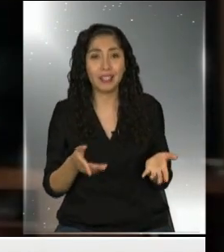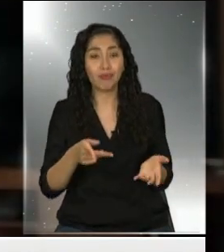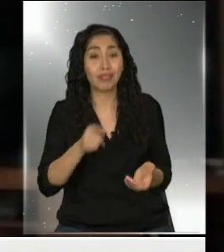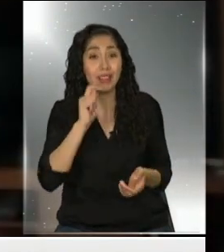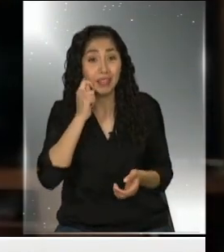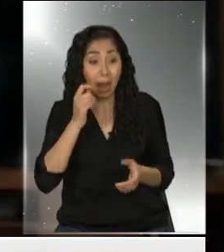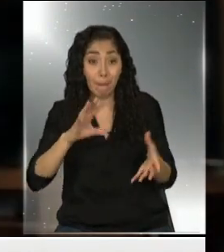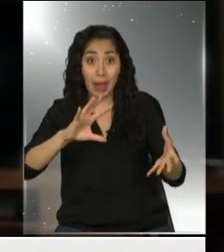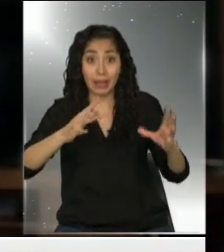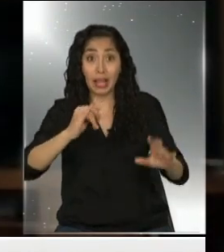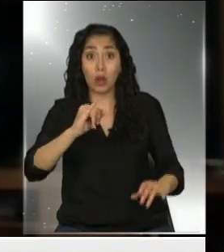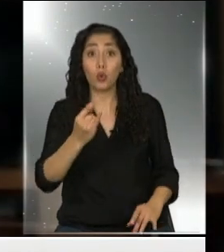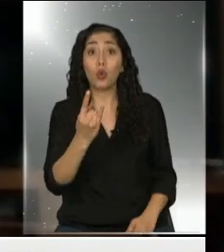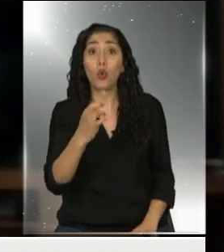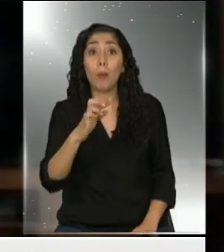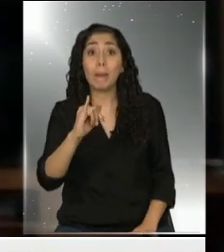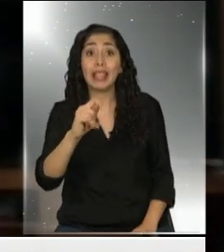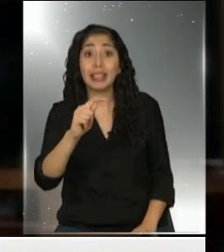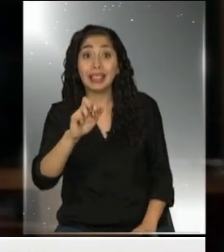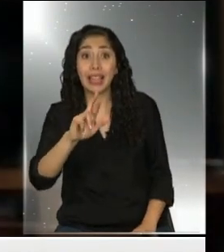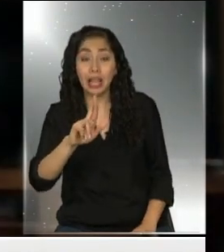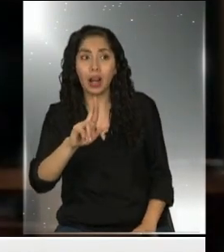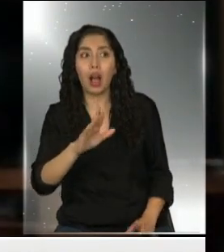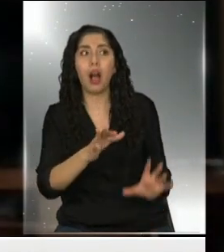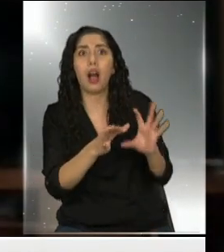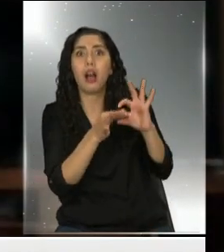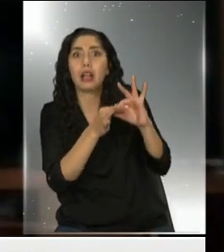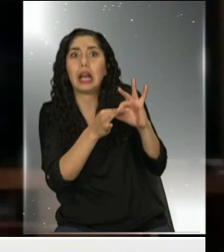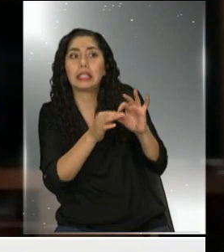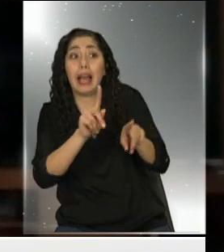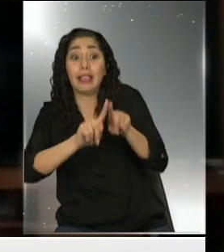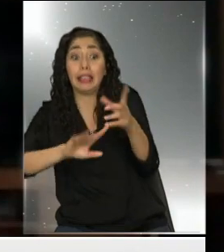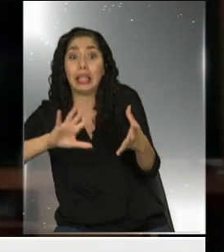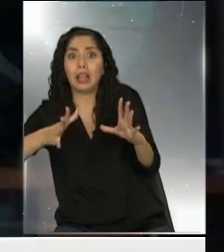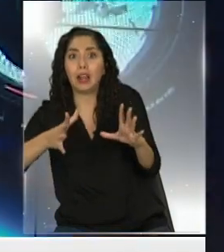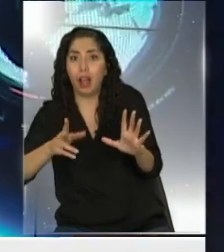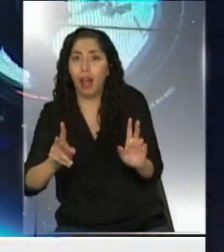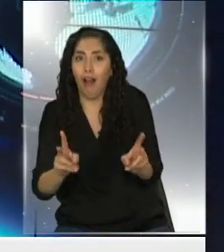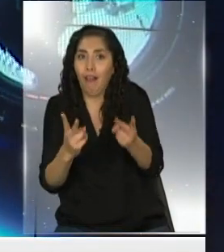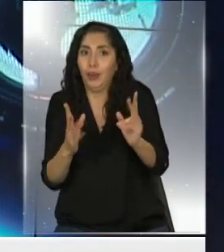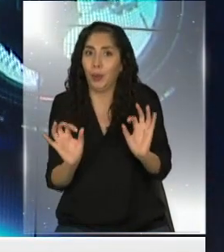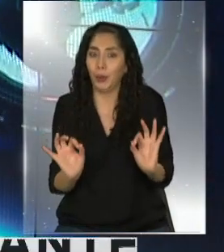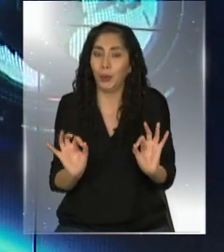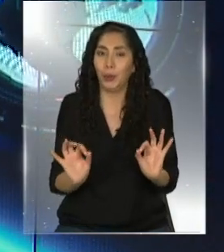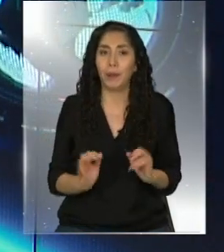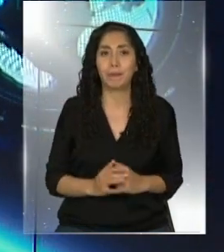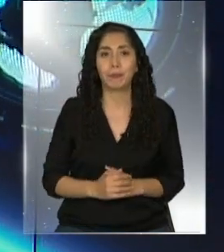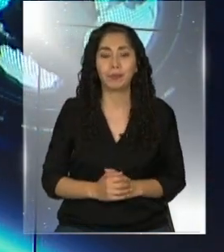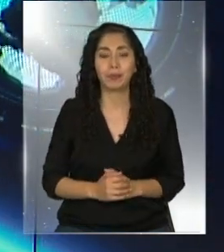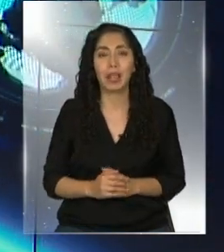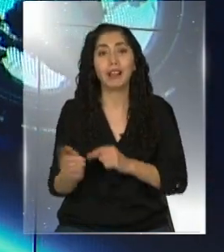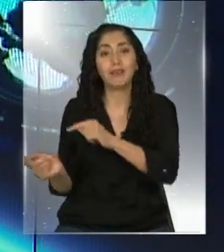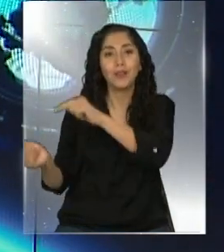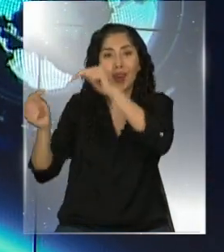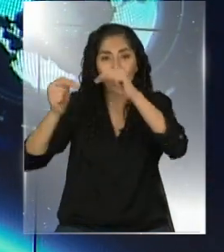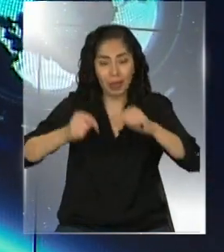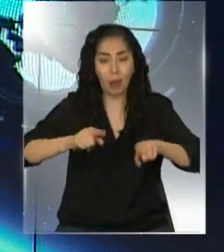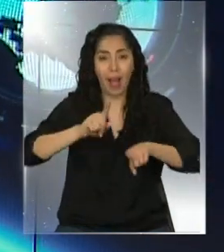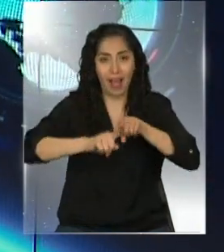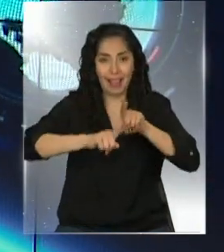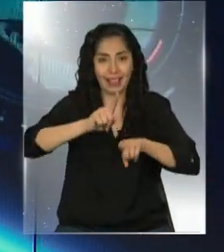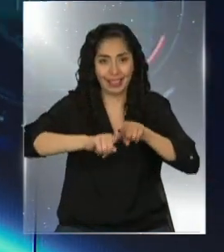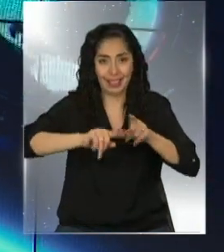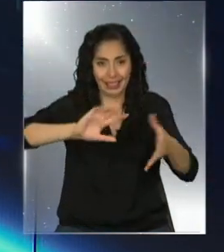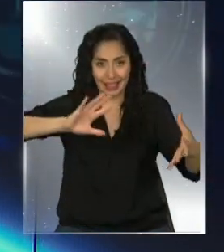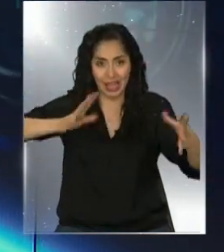Júpiter sería una de las razones por las cuales la Tierra aún sigue siendo un planeta vital. Muy bien, volvemos entonces a nuestro planeta. Le parece,